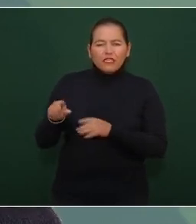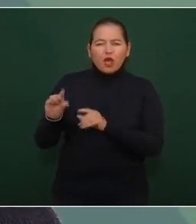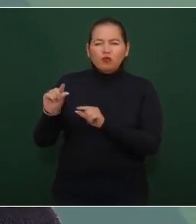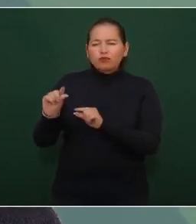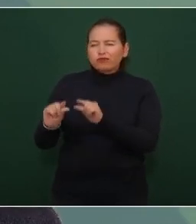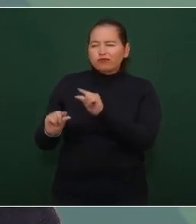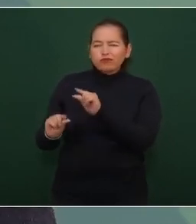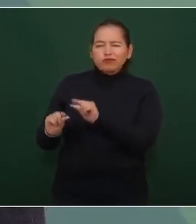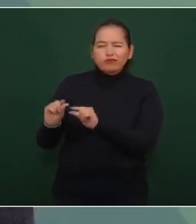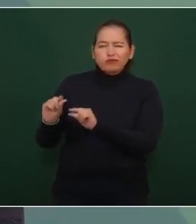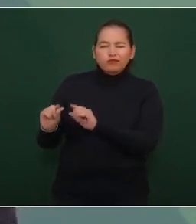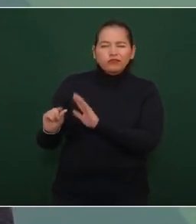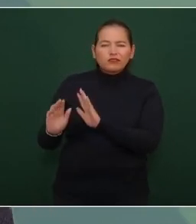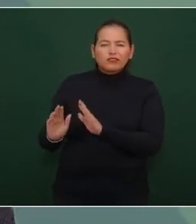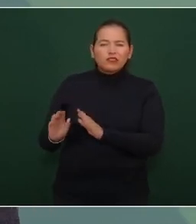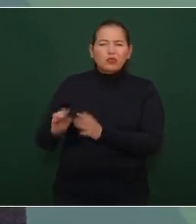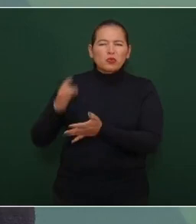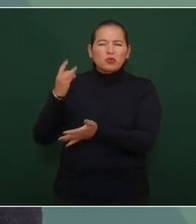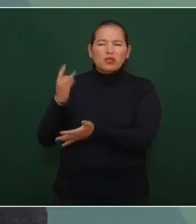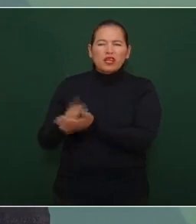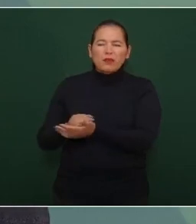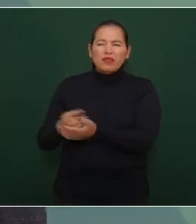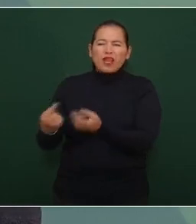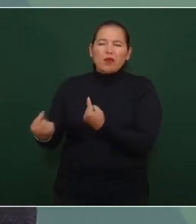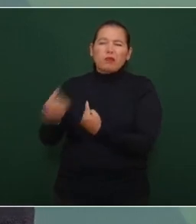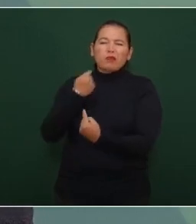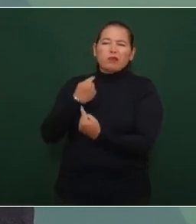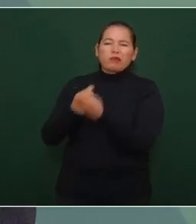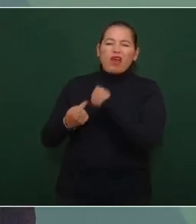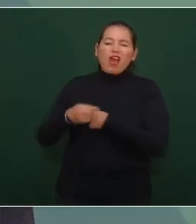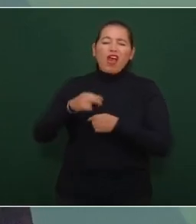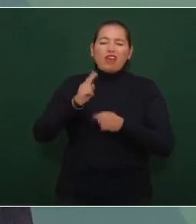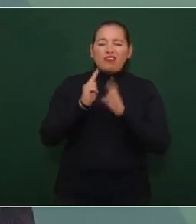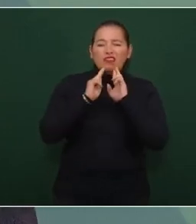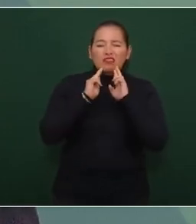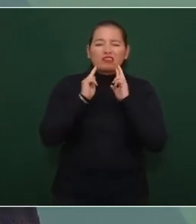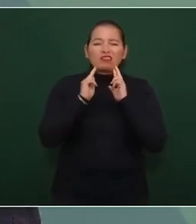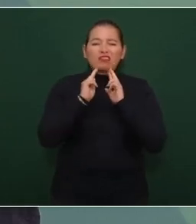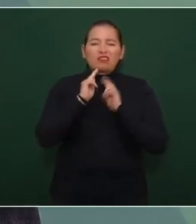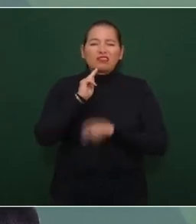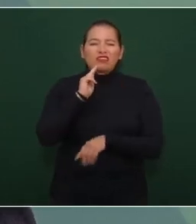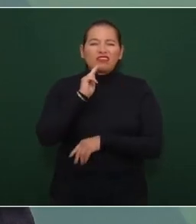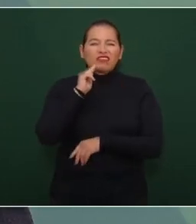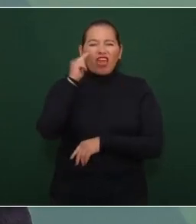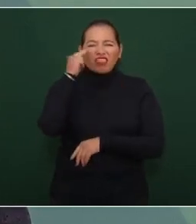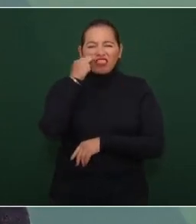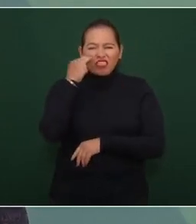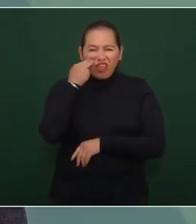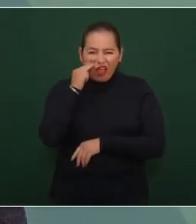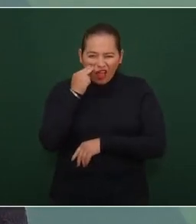solo así el insulto nacos no este